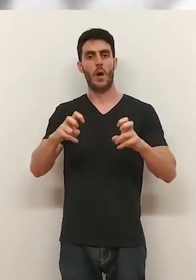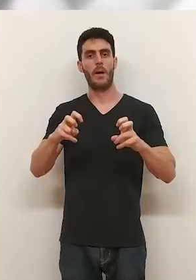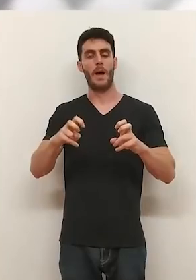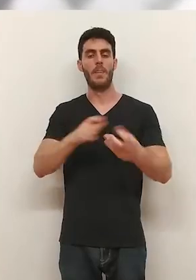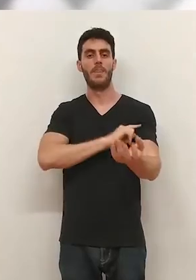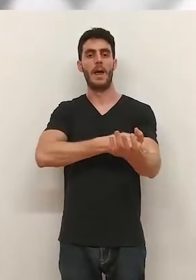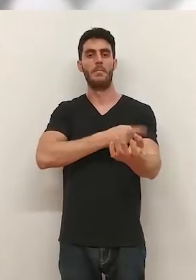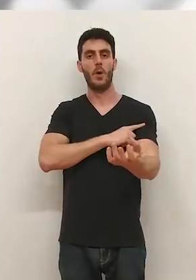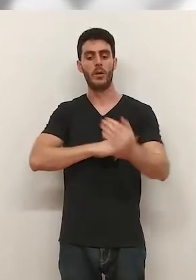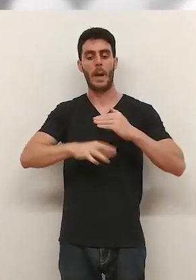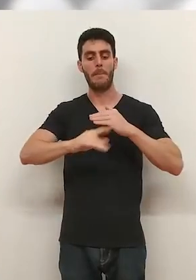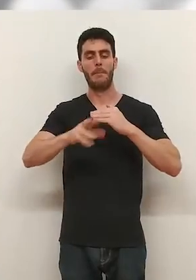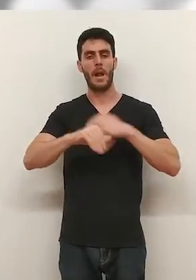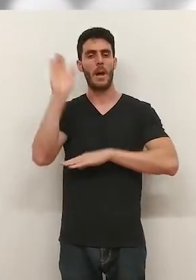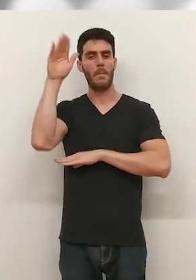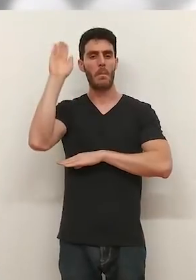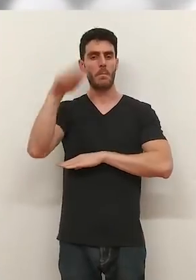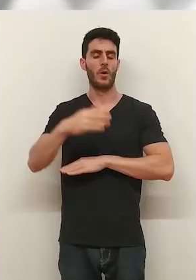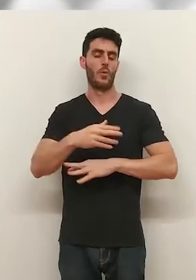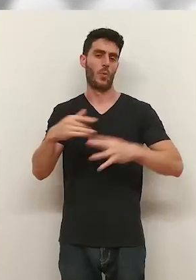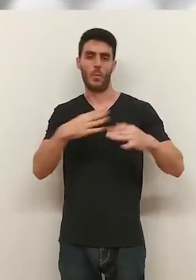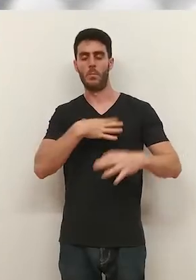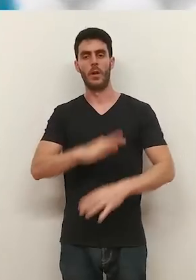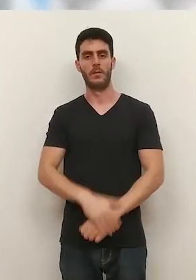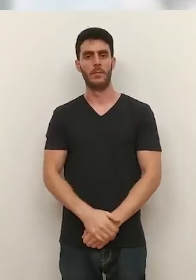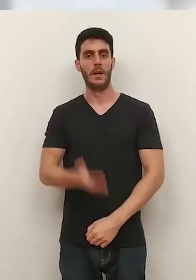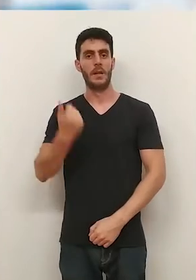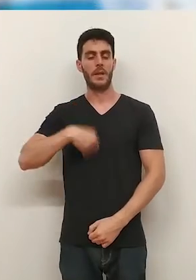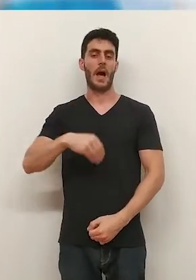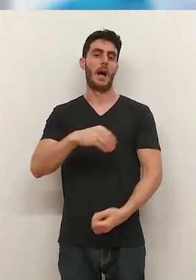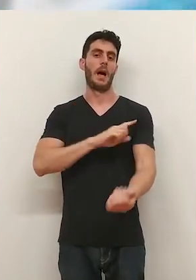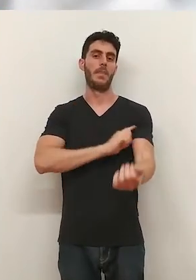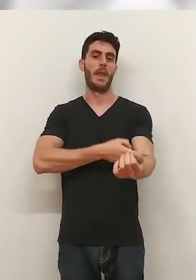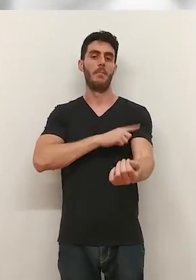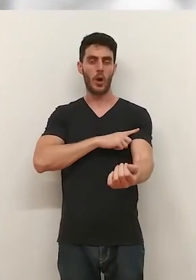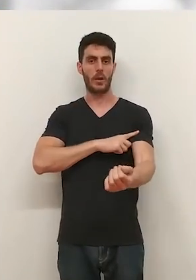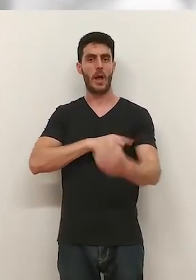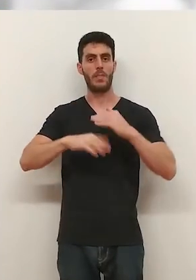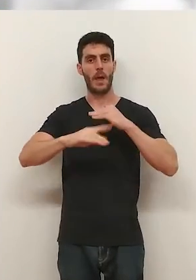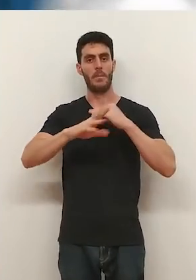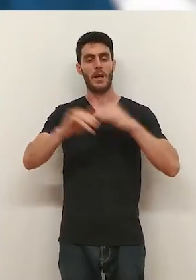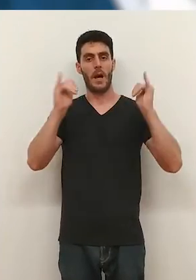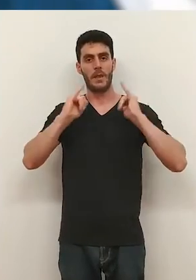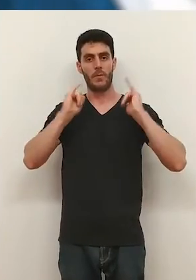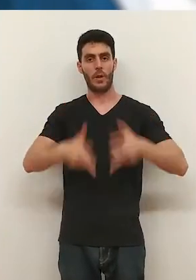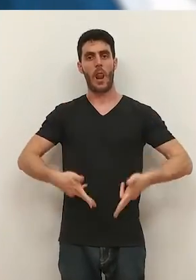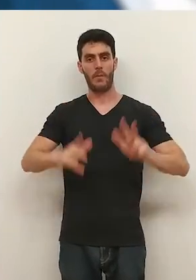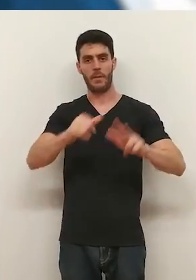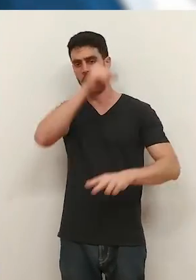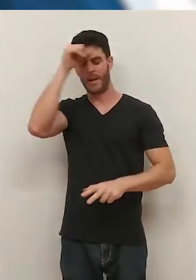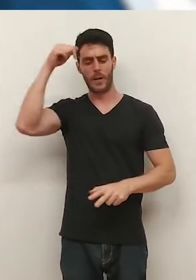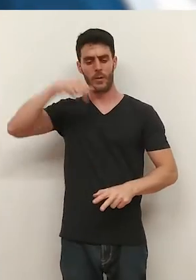disfrutar de la nueva polipista de deportes de playa. Contamos ya con la instalación de deportes de playa, que se va a poder disfrutar